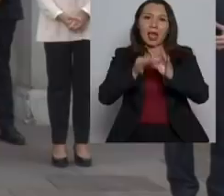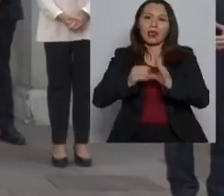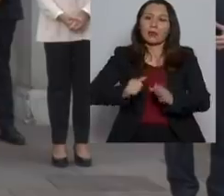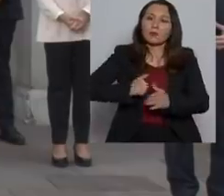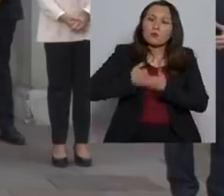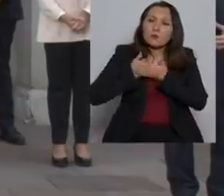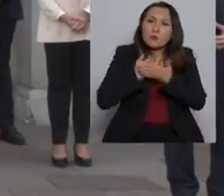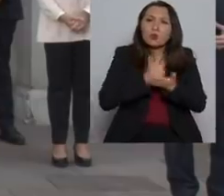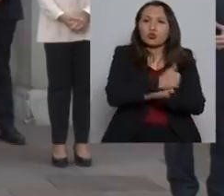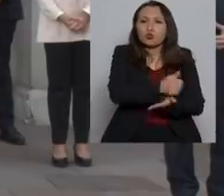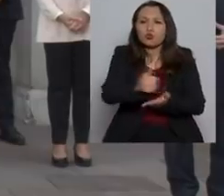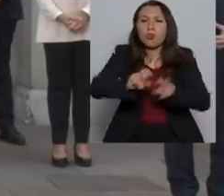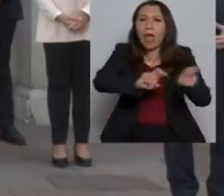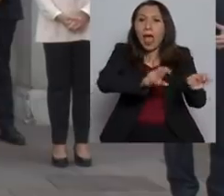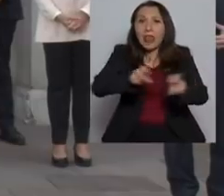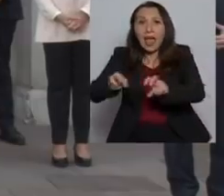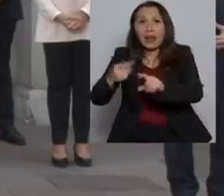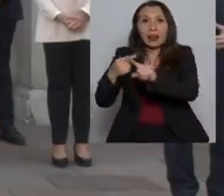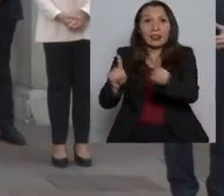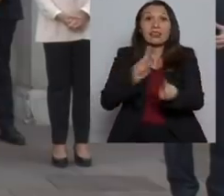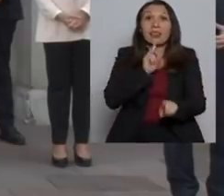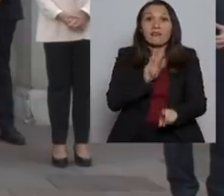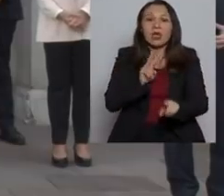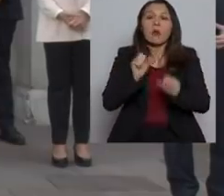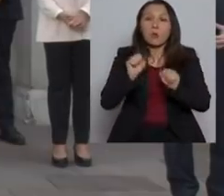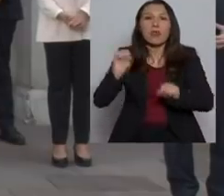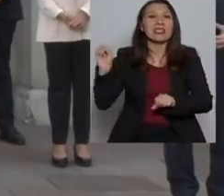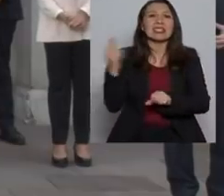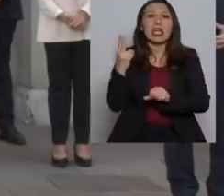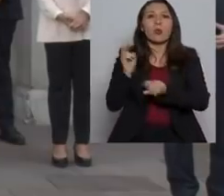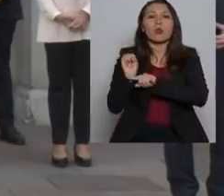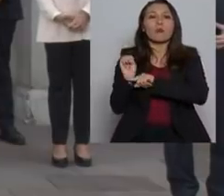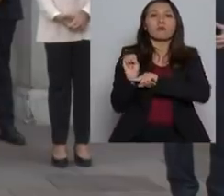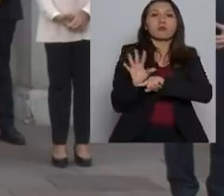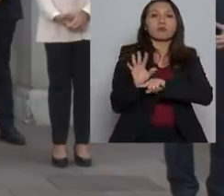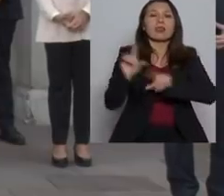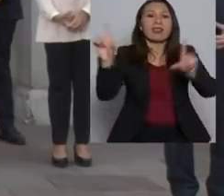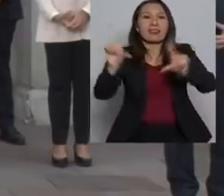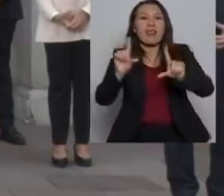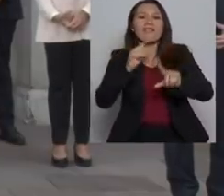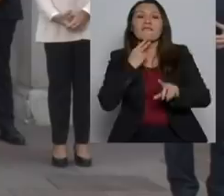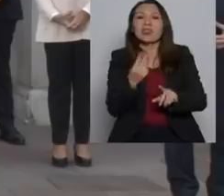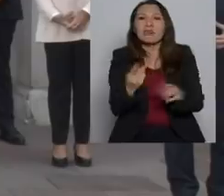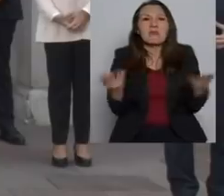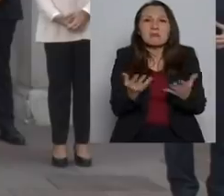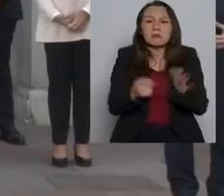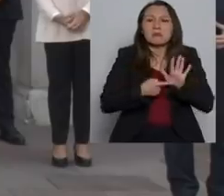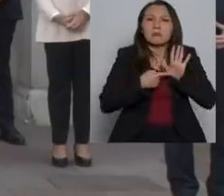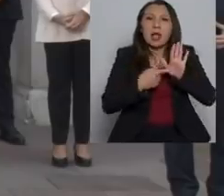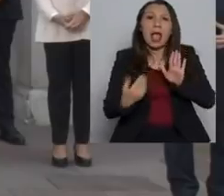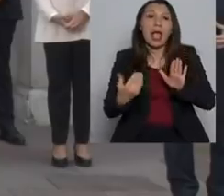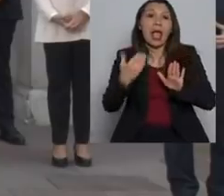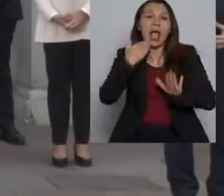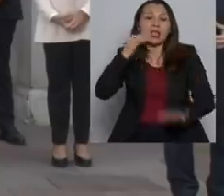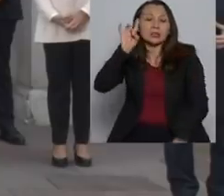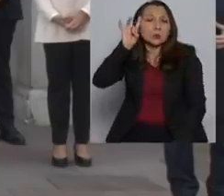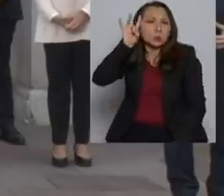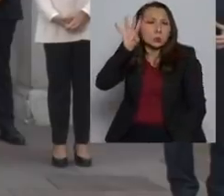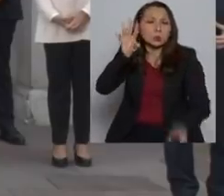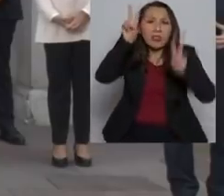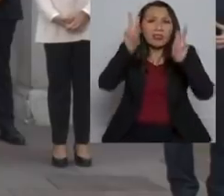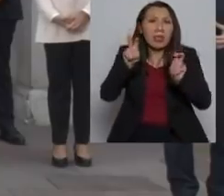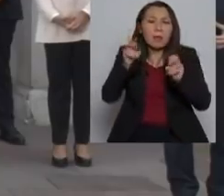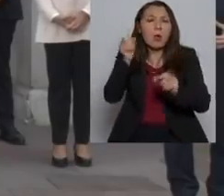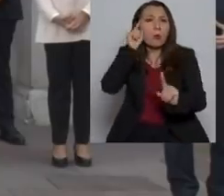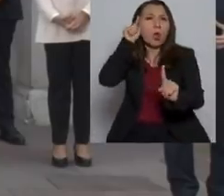generosidad de todos los canales para poder sacar esta segunda señal destinada casi exclusivamente